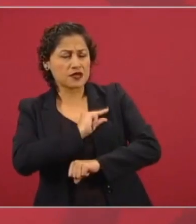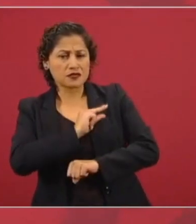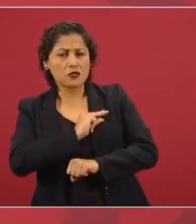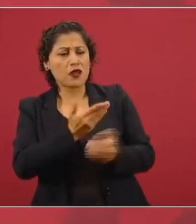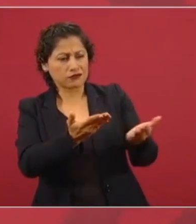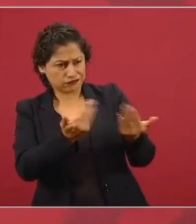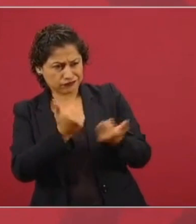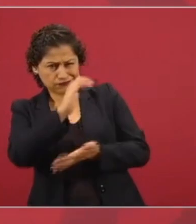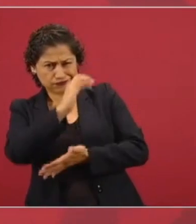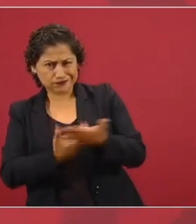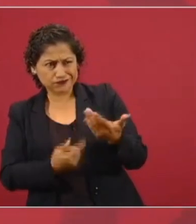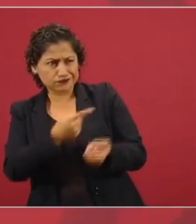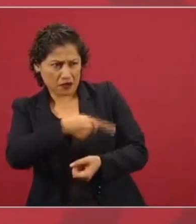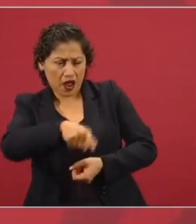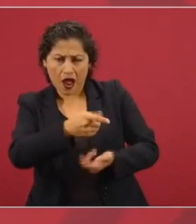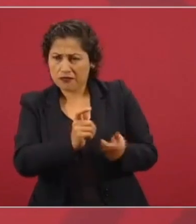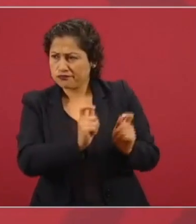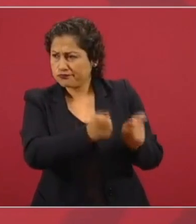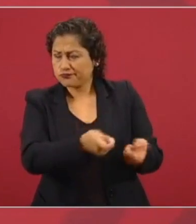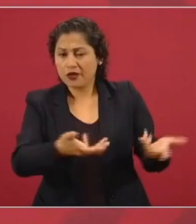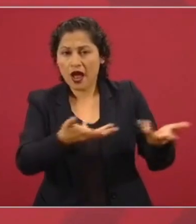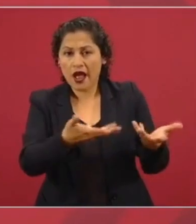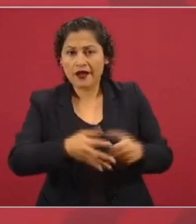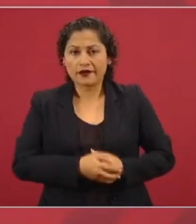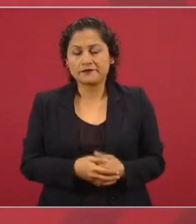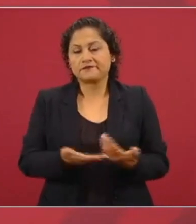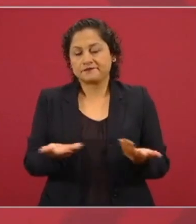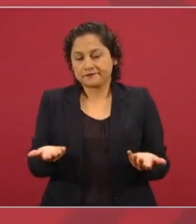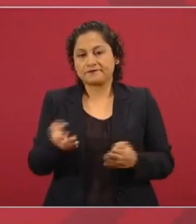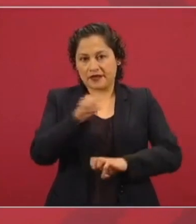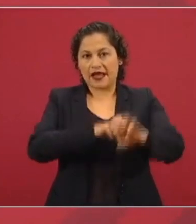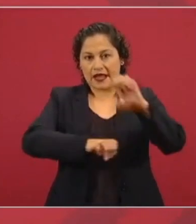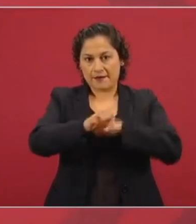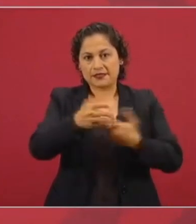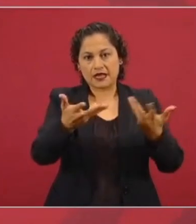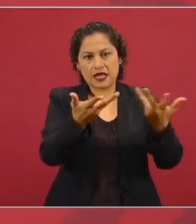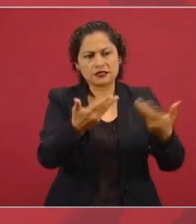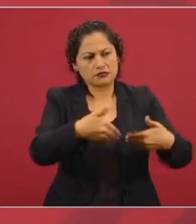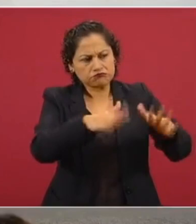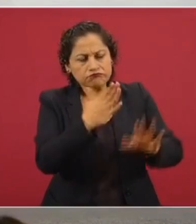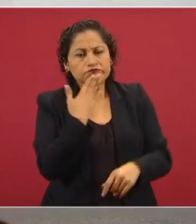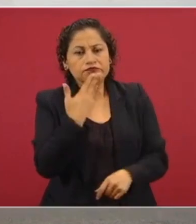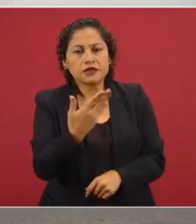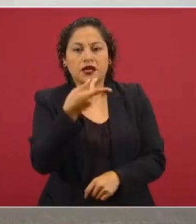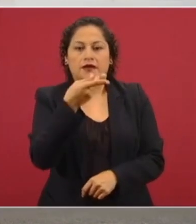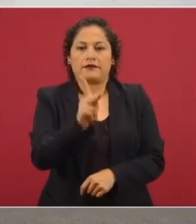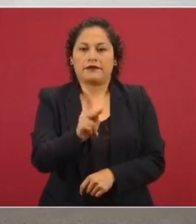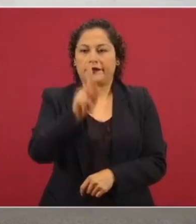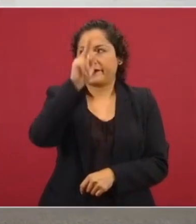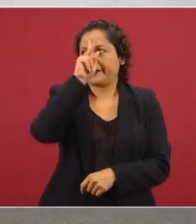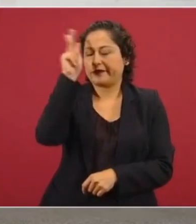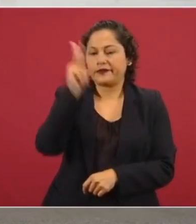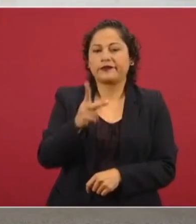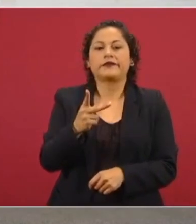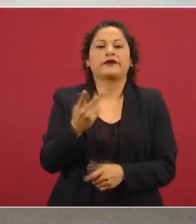y lo hacían las empresas pero el colmo es que lo hiciera el gobierno y que lo hiciera la Secretaría de Gobernación.